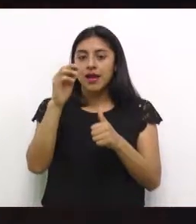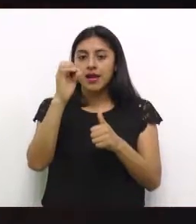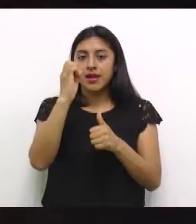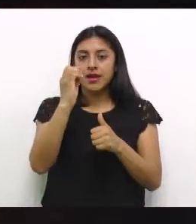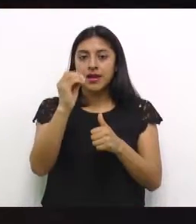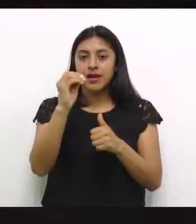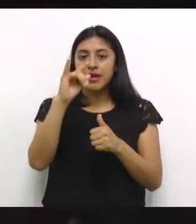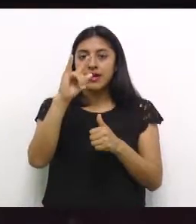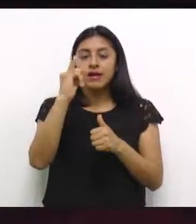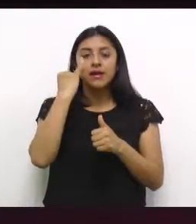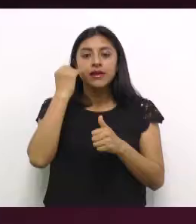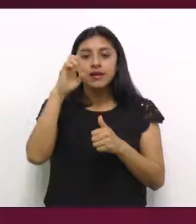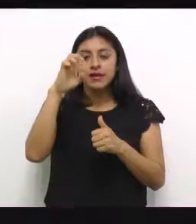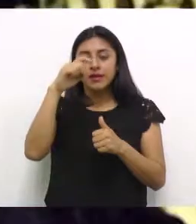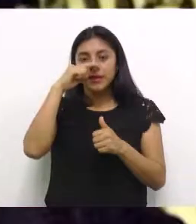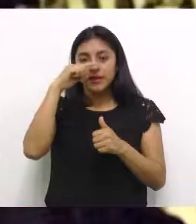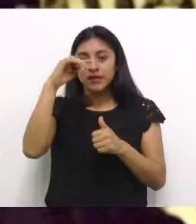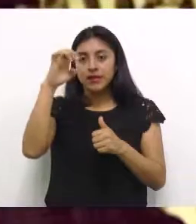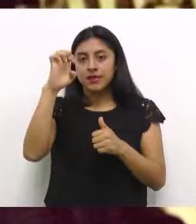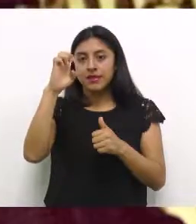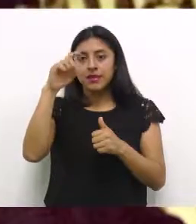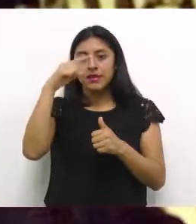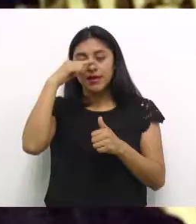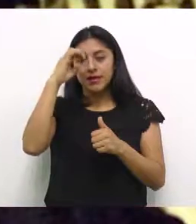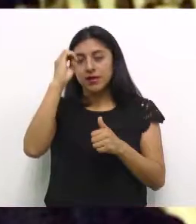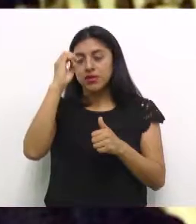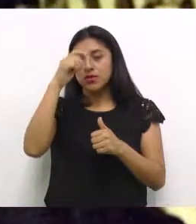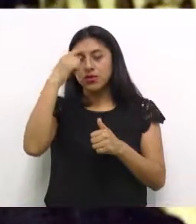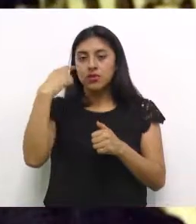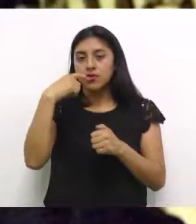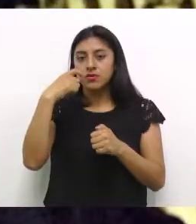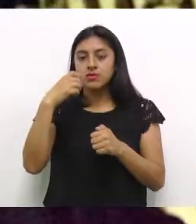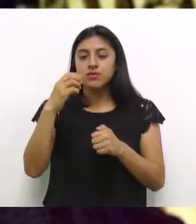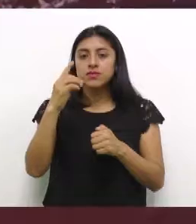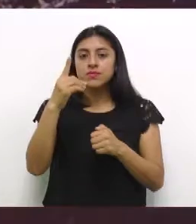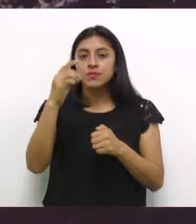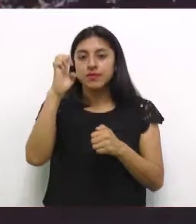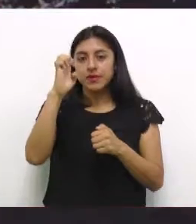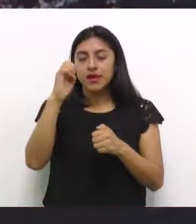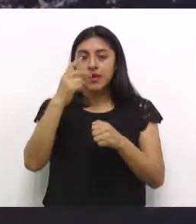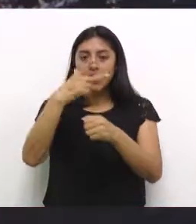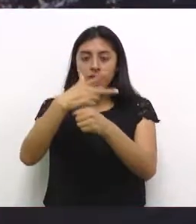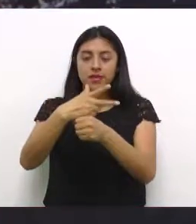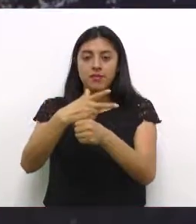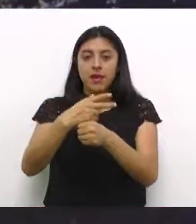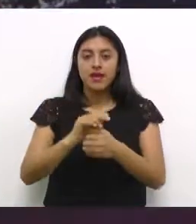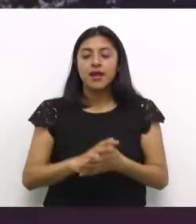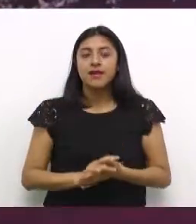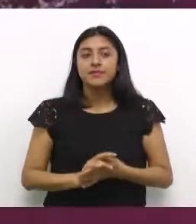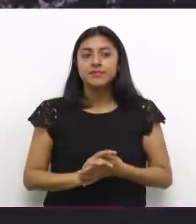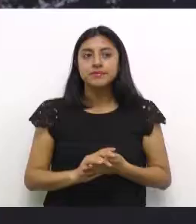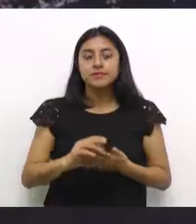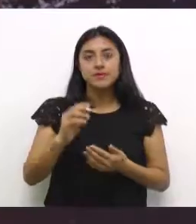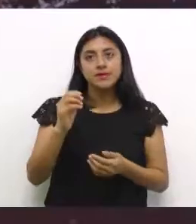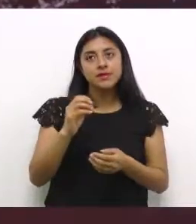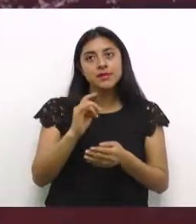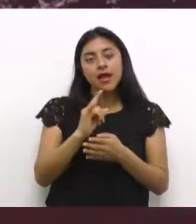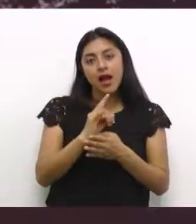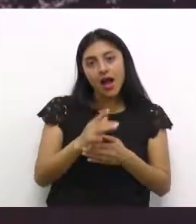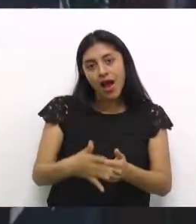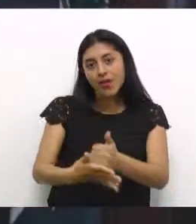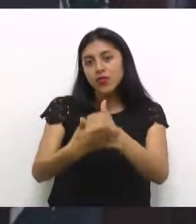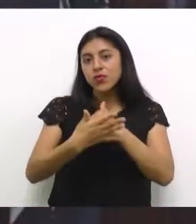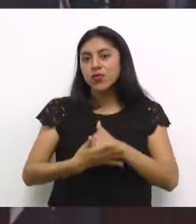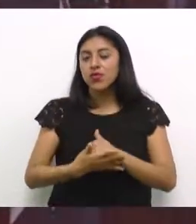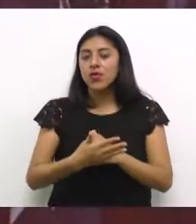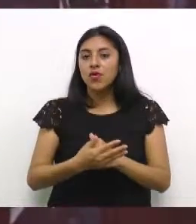arquitectura no es solo diseñar casas, es conformar, coordinar y acoplar un sentido de la vida para el progreso de la humanidad. Y